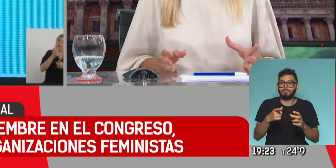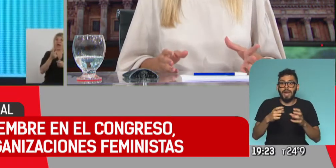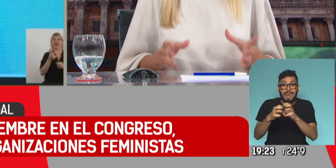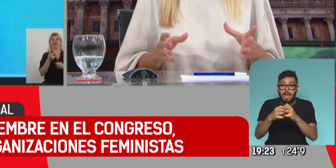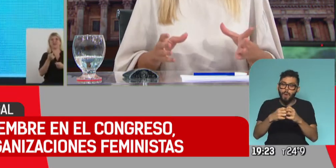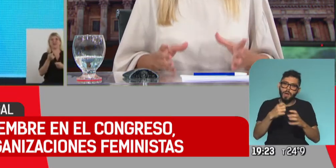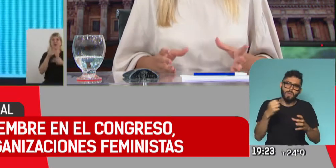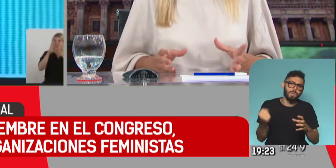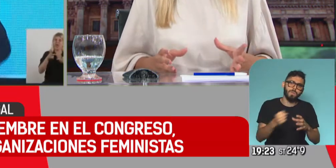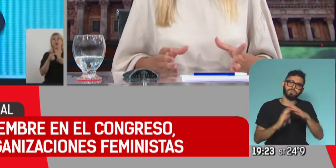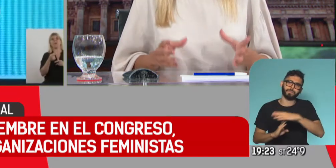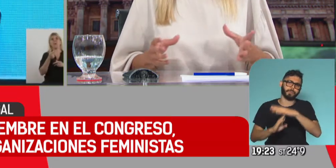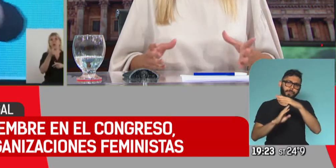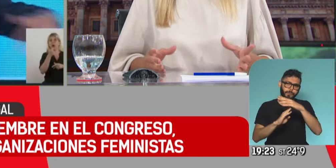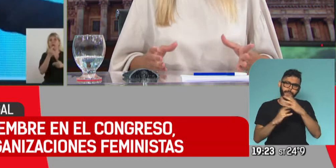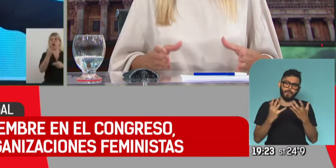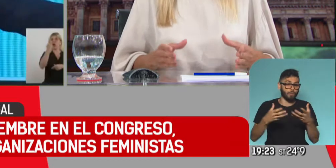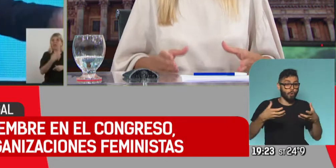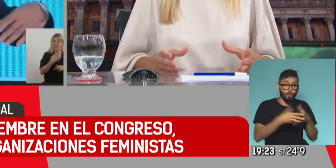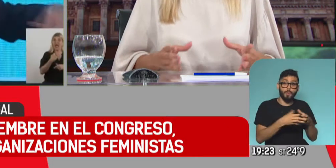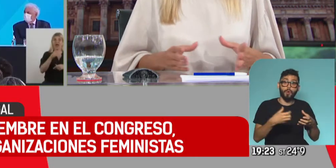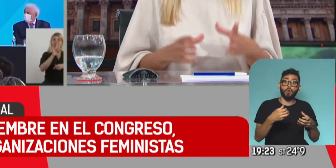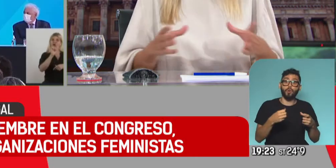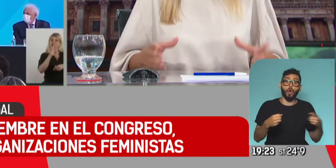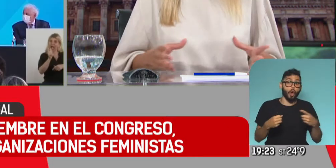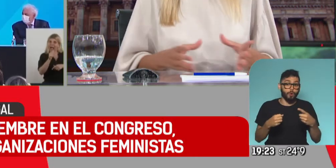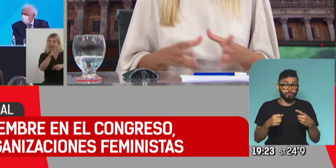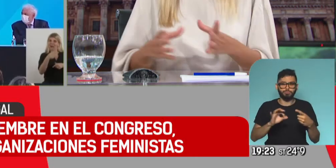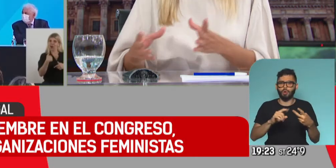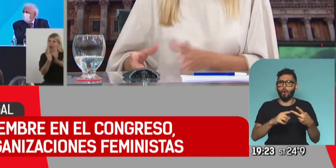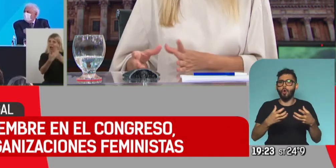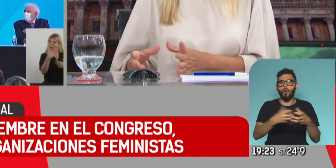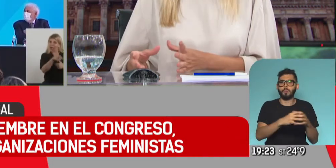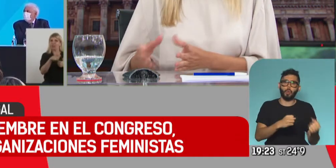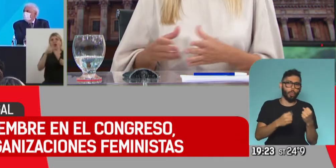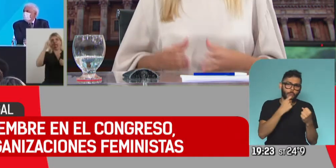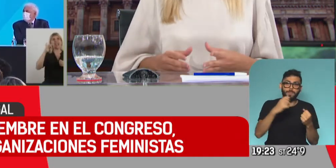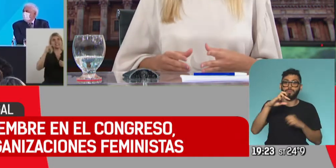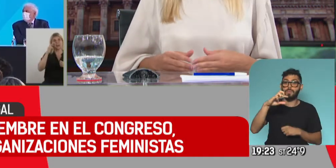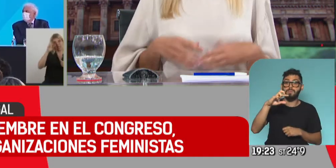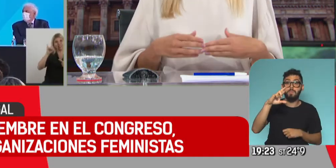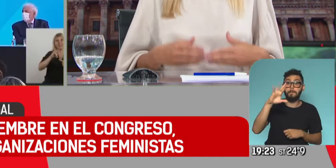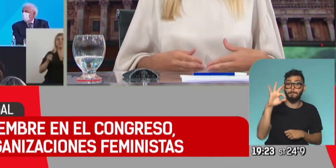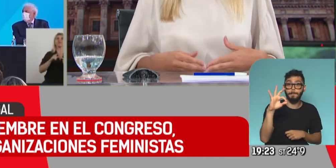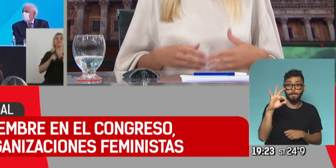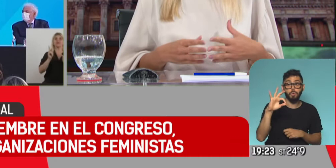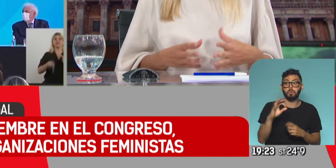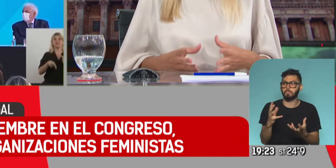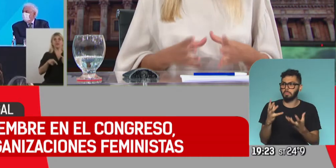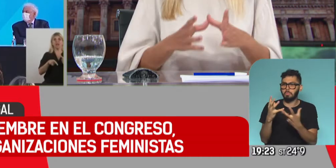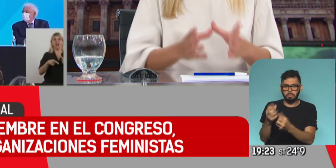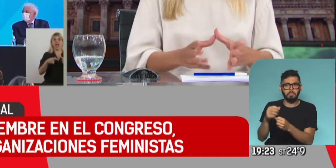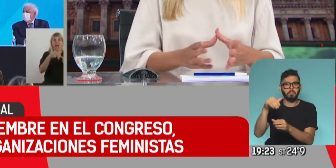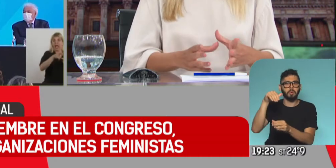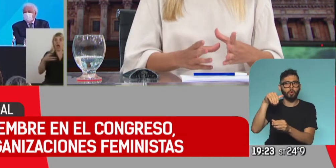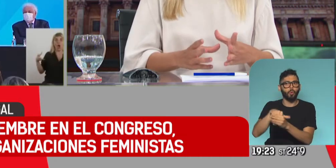digamos, hay mucha gente incluso de la oposición, incluso de los partidos más duros de la oposición, del PRO, podemos pensar, que apoyó la iniciativa y votó a